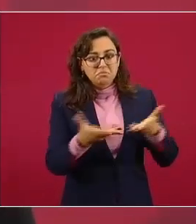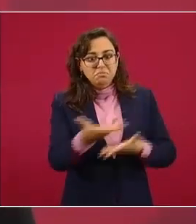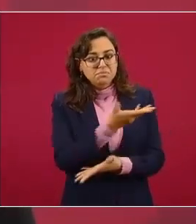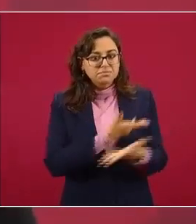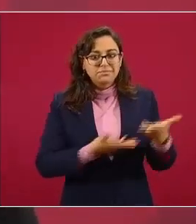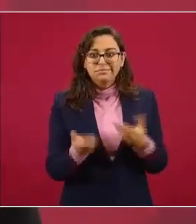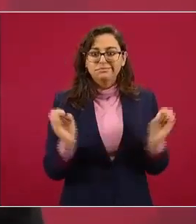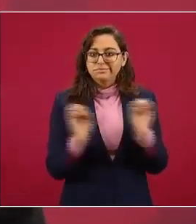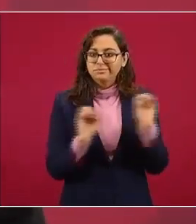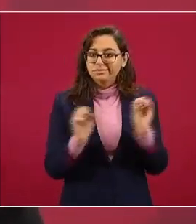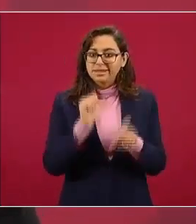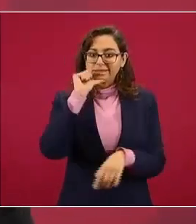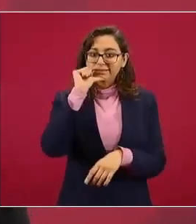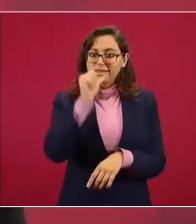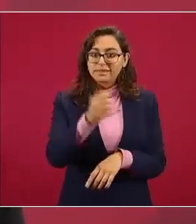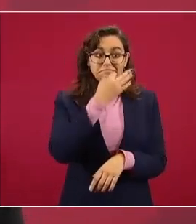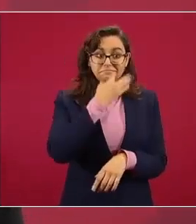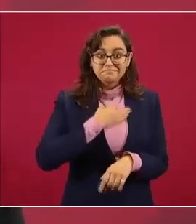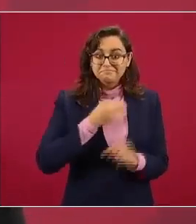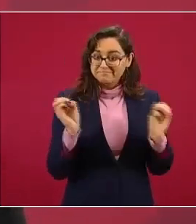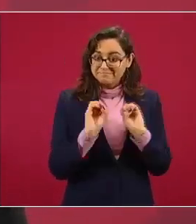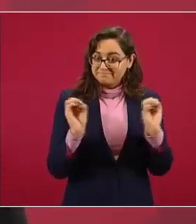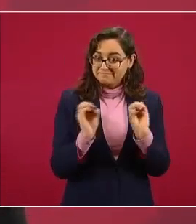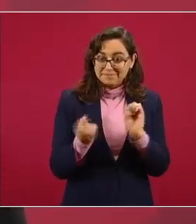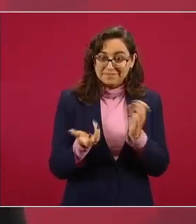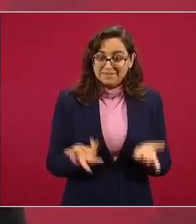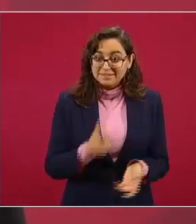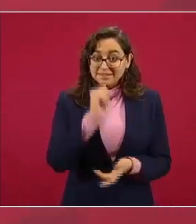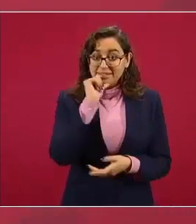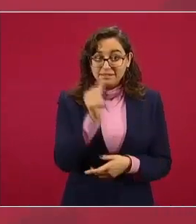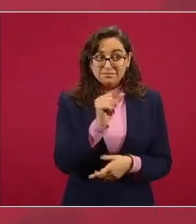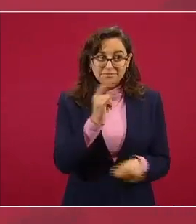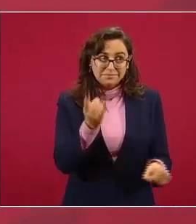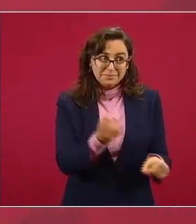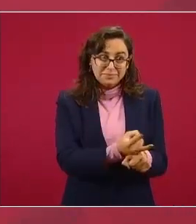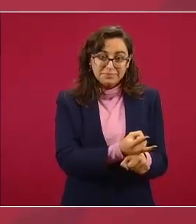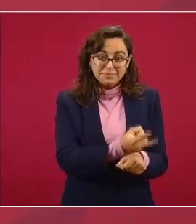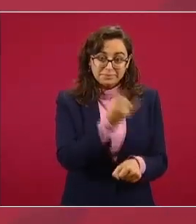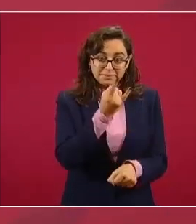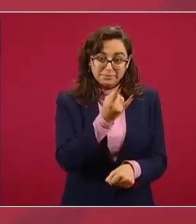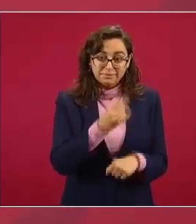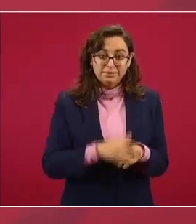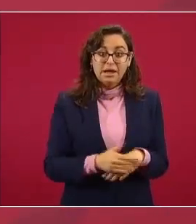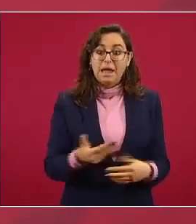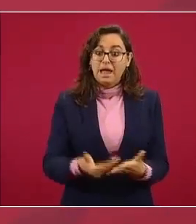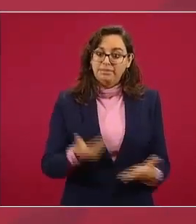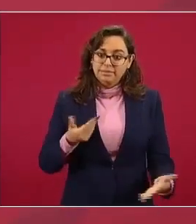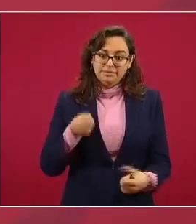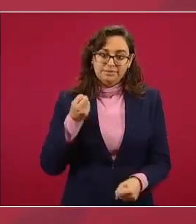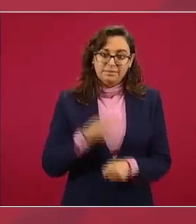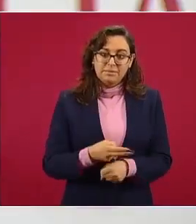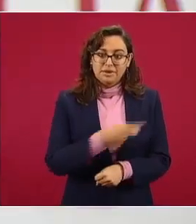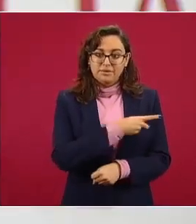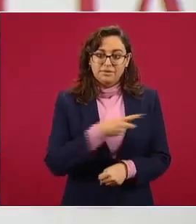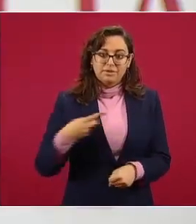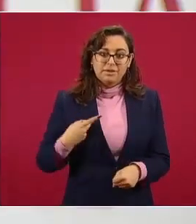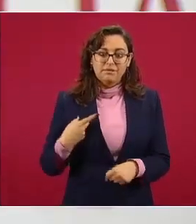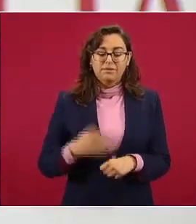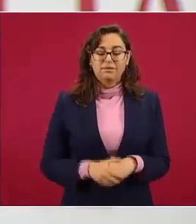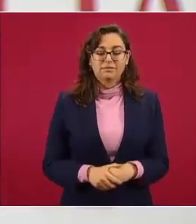es informar a las autoridades mexicanas con la debida anticipación oportunidad